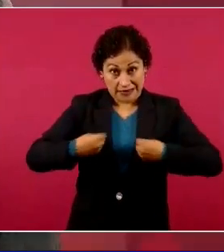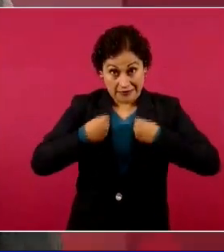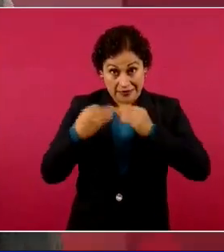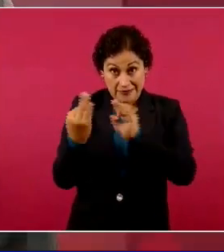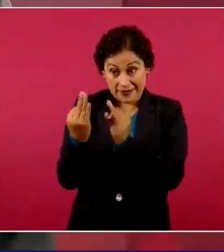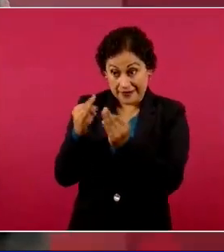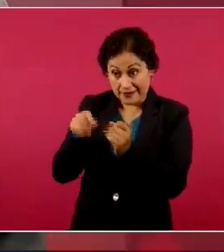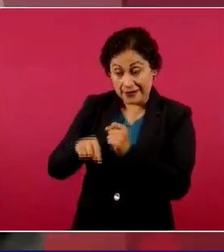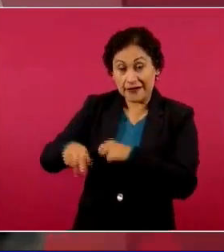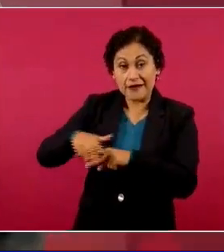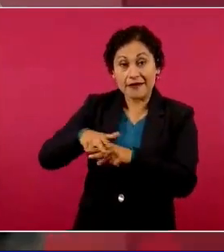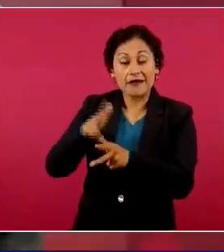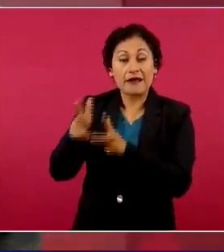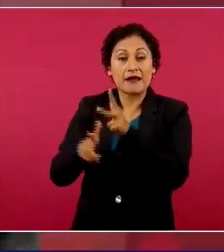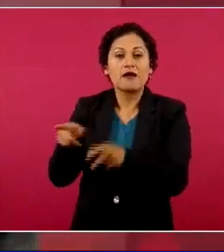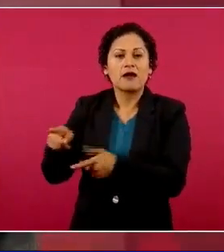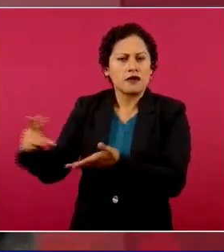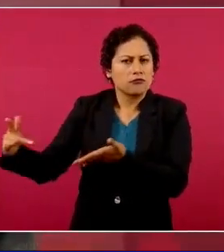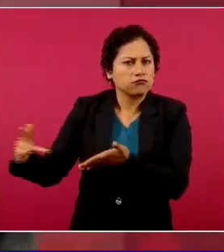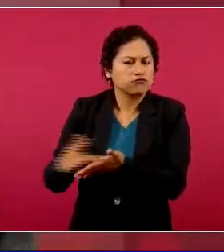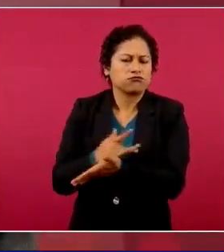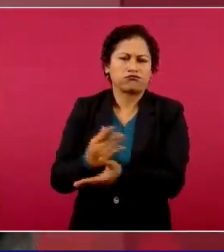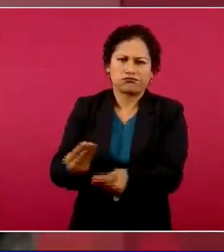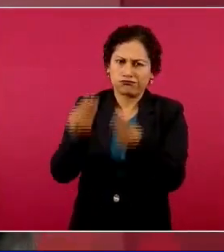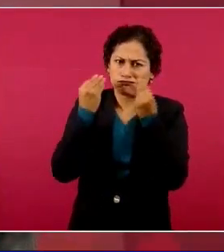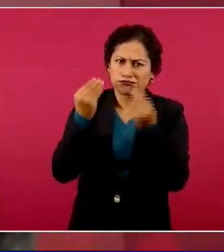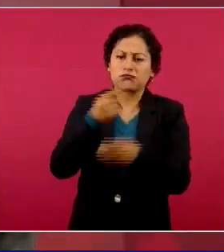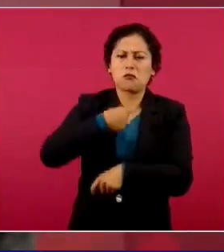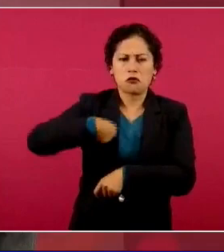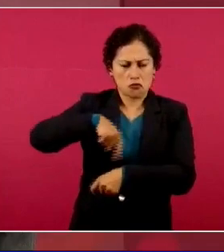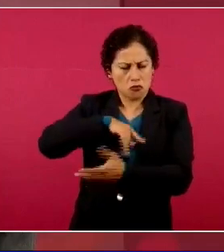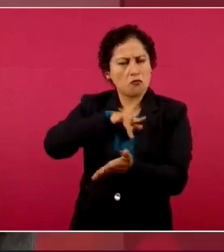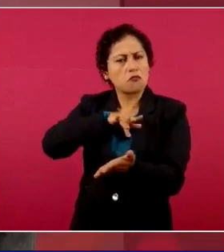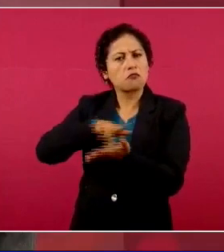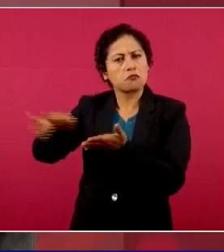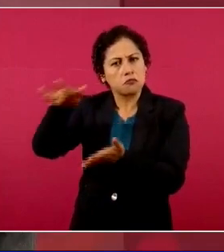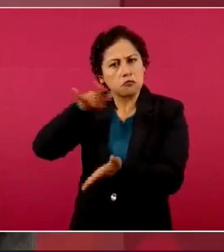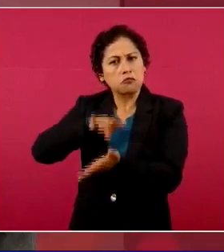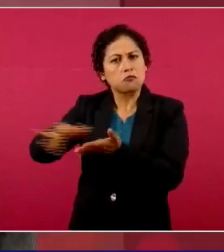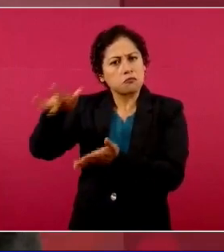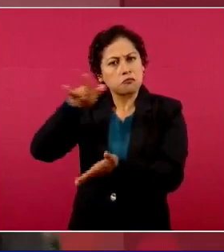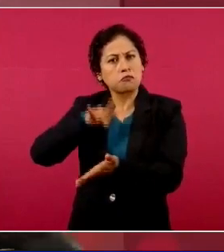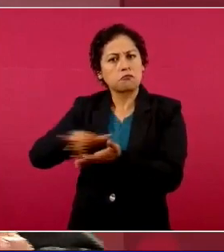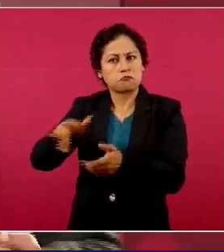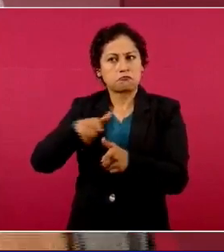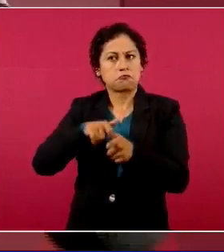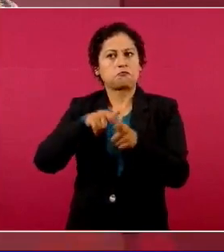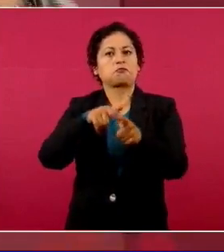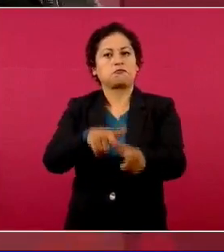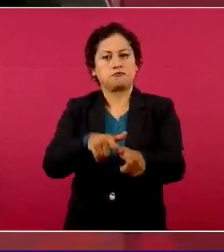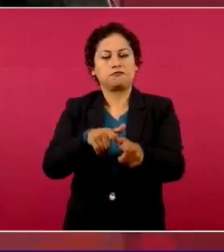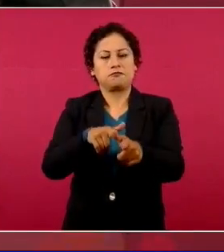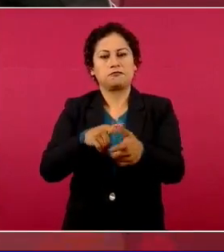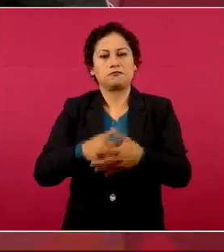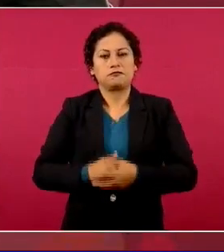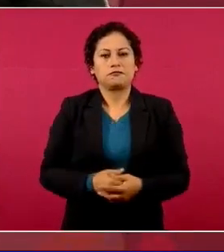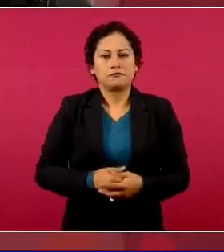apoyando y se les va a seguir apoyando en toda